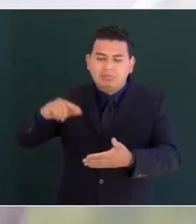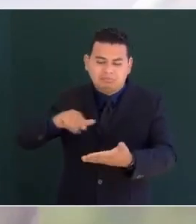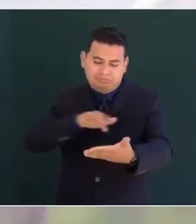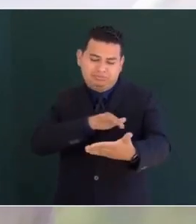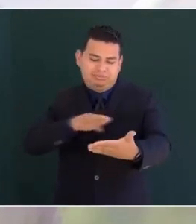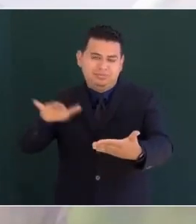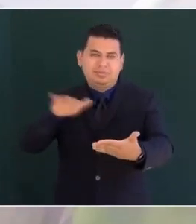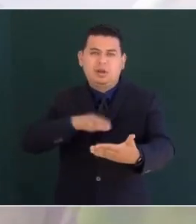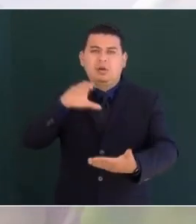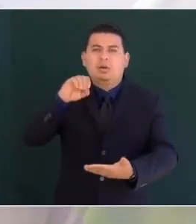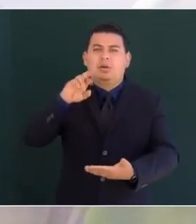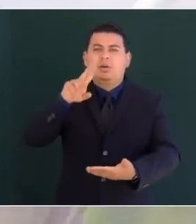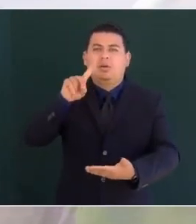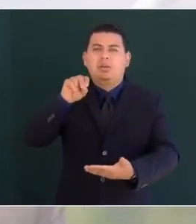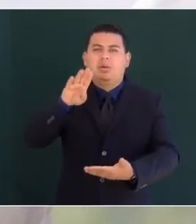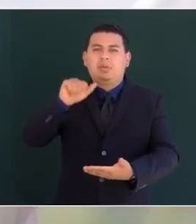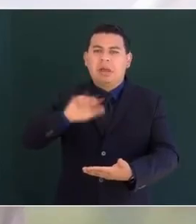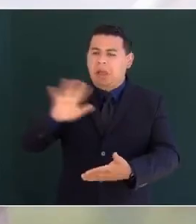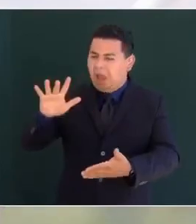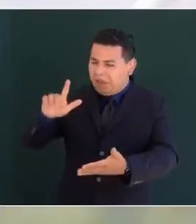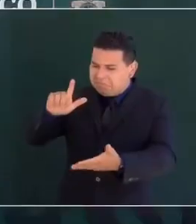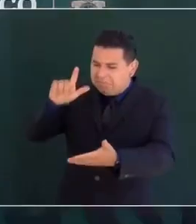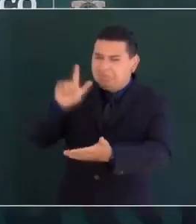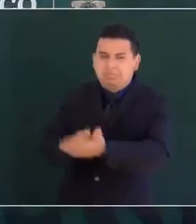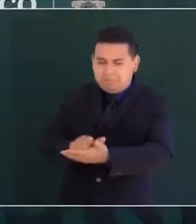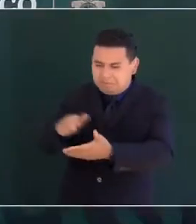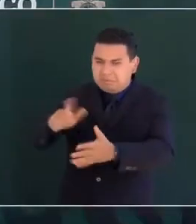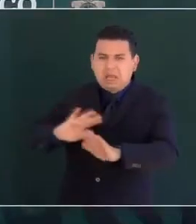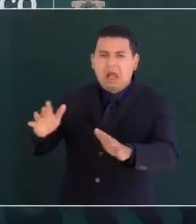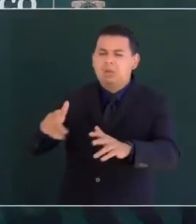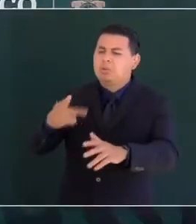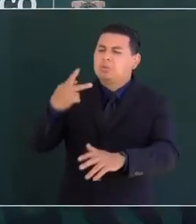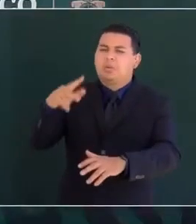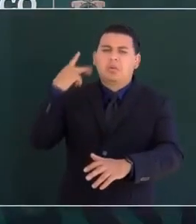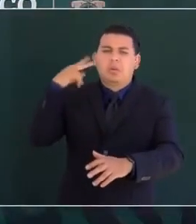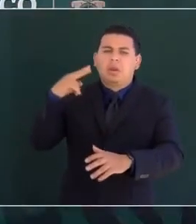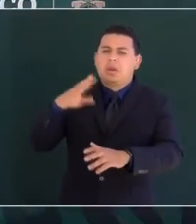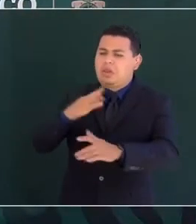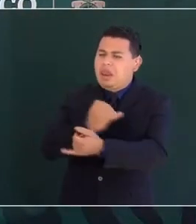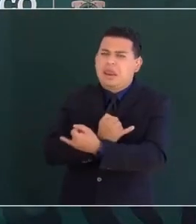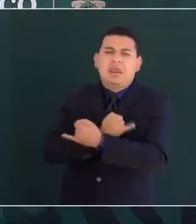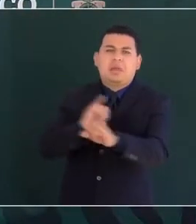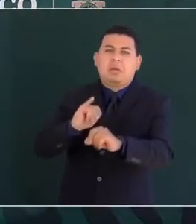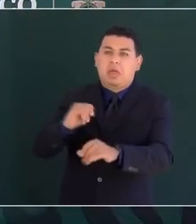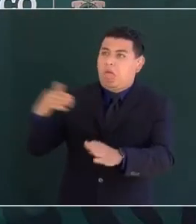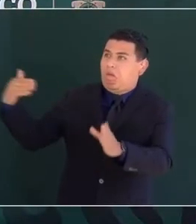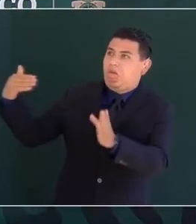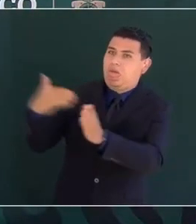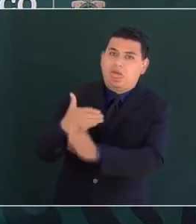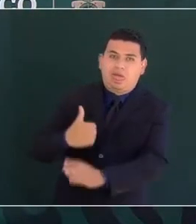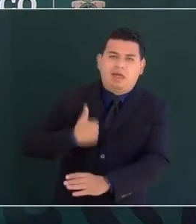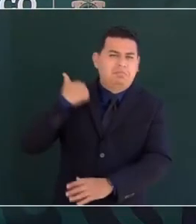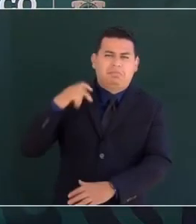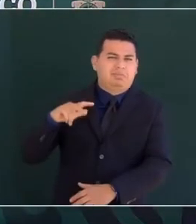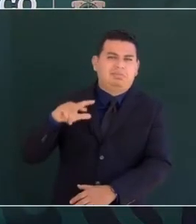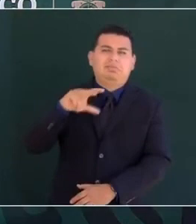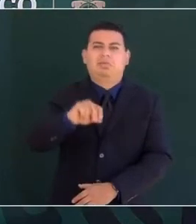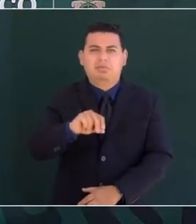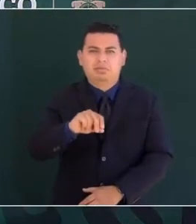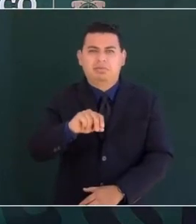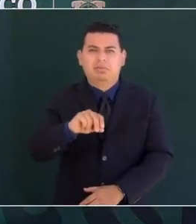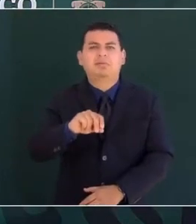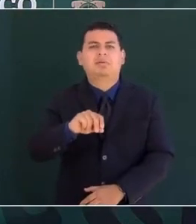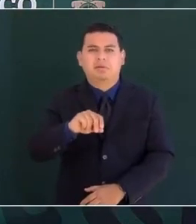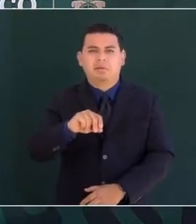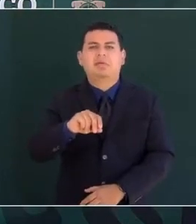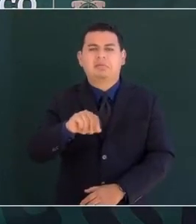América se reconocerá por nación soberana e independiente y se llamará en lo